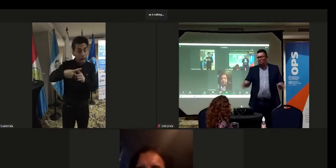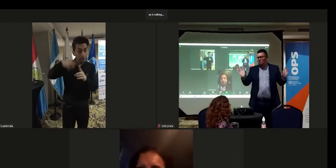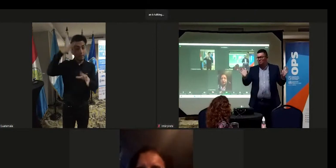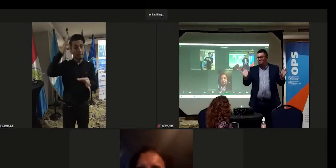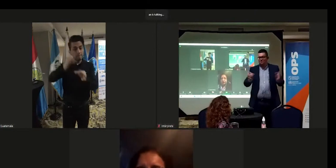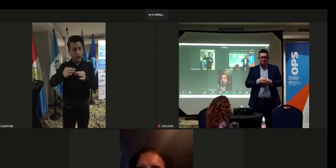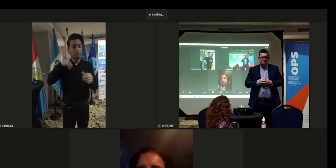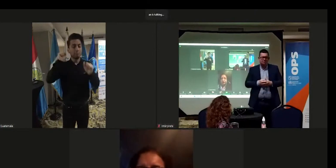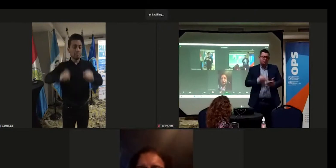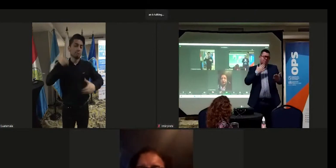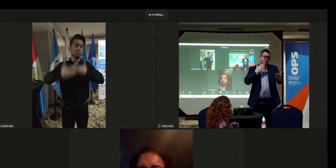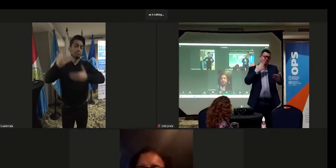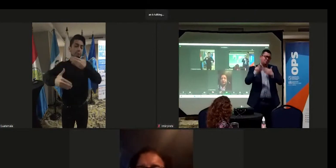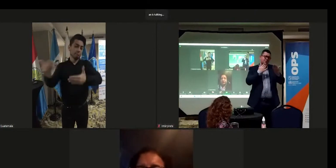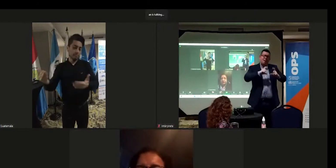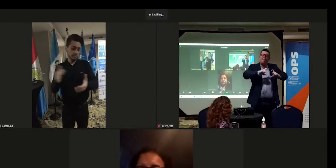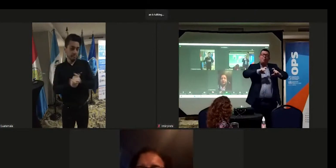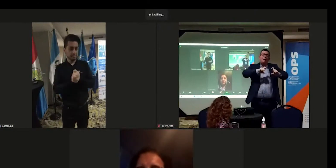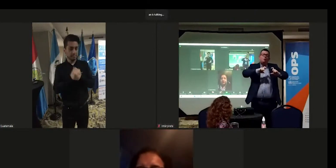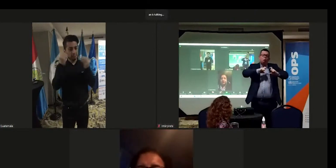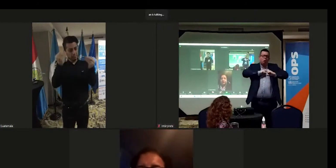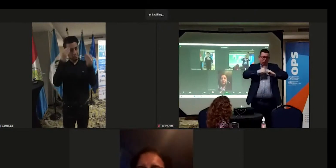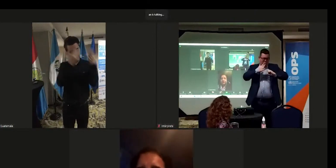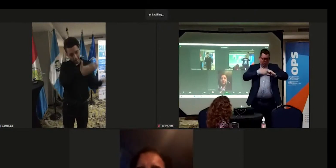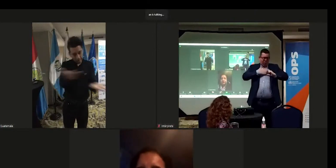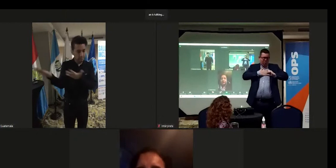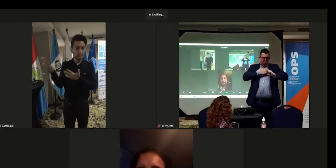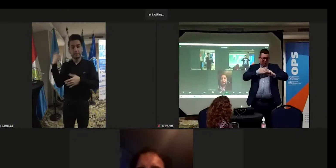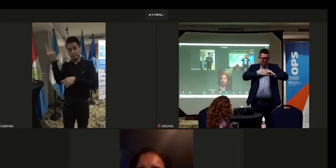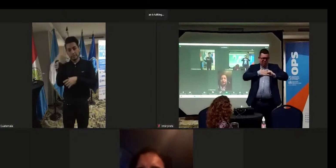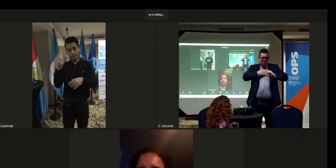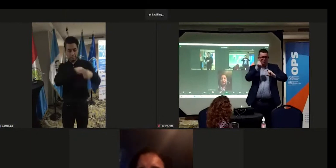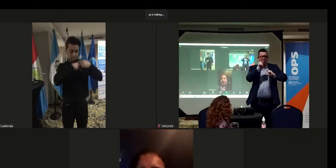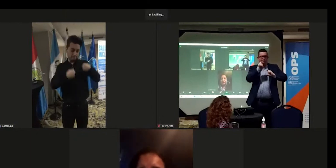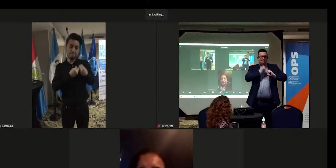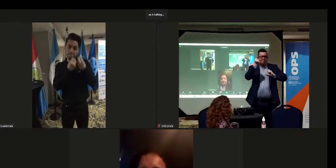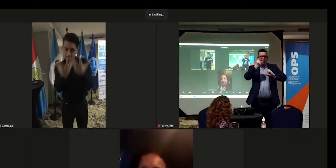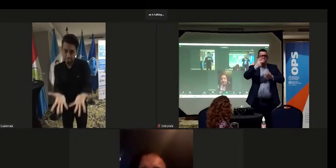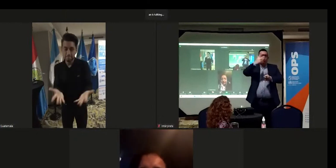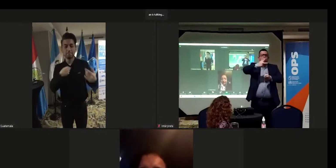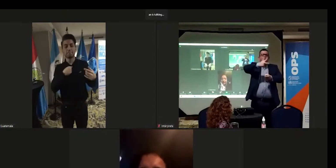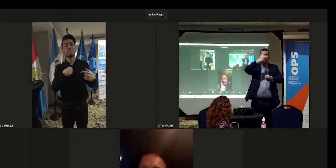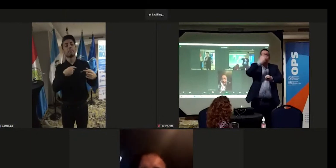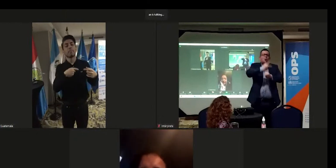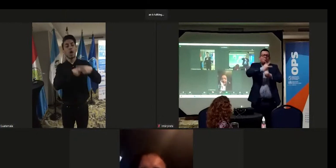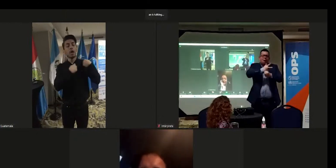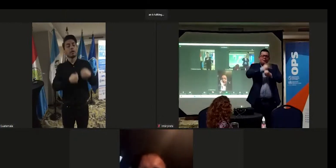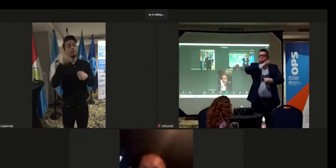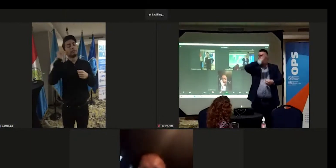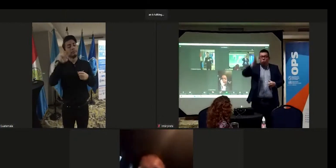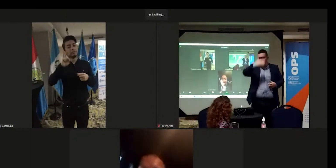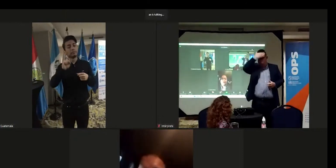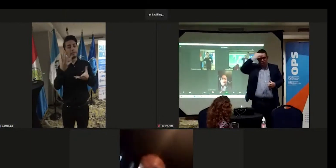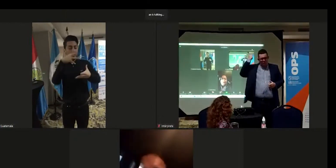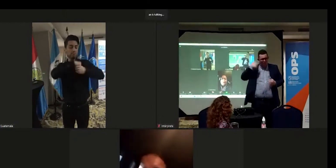nosotros podamos avanzar. Muchísimas gracias a cada uno de ustedes de corazón. Mi corazón de verdad se va con un